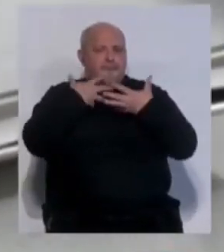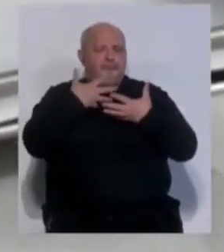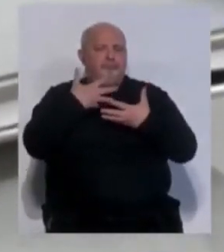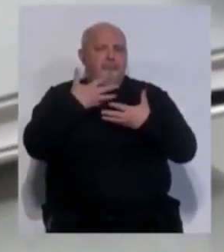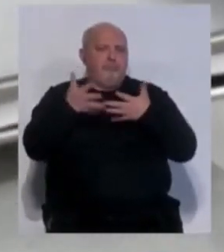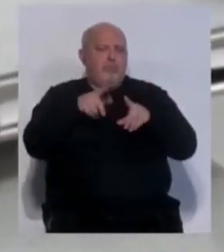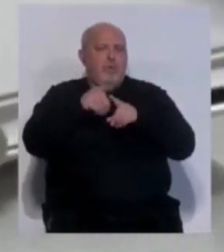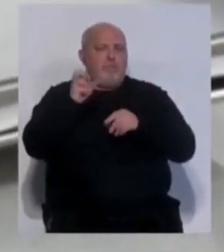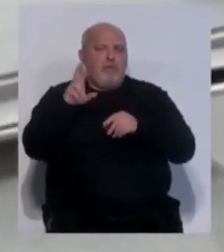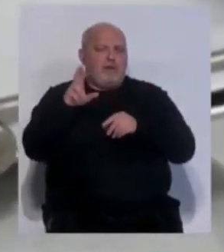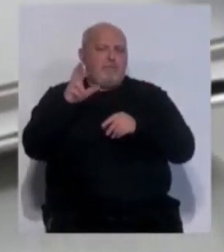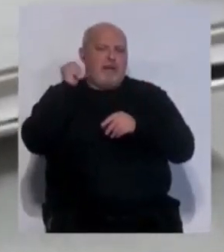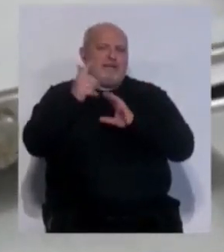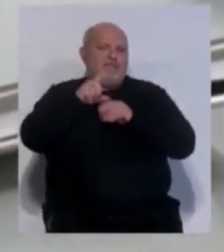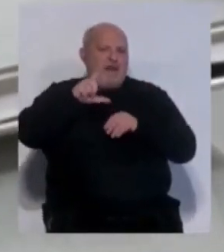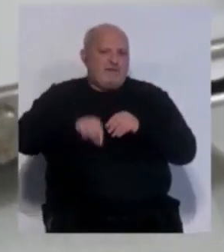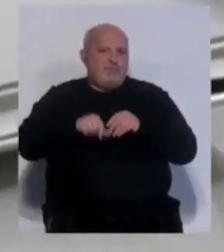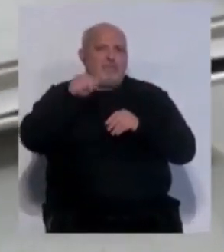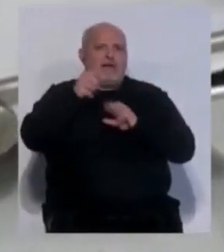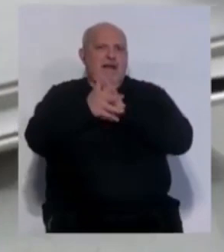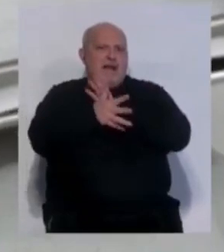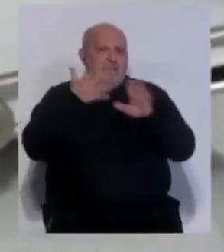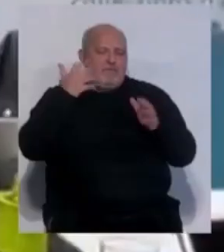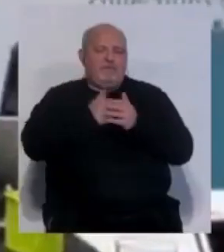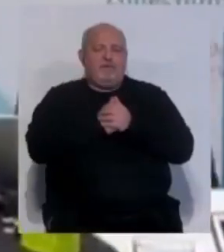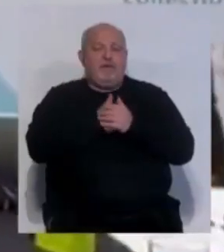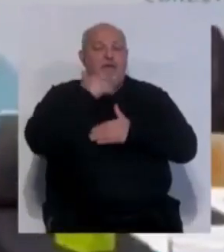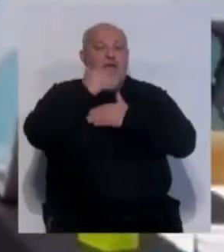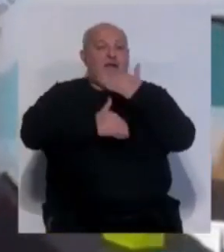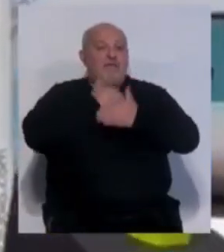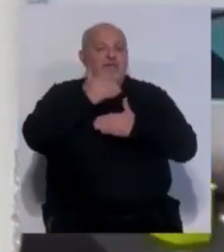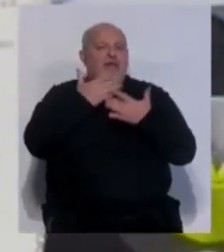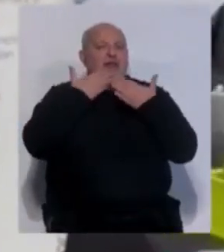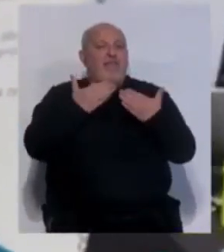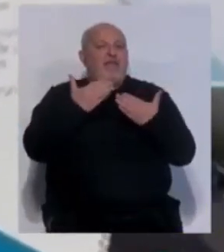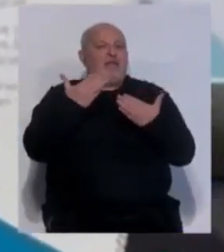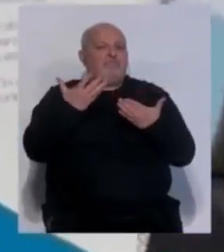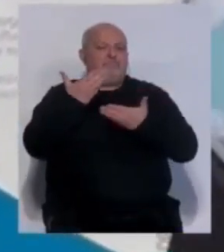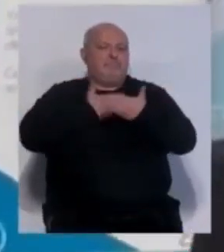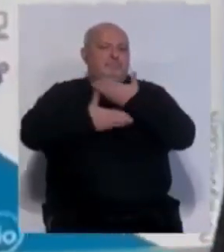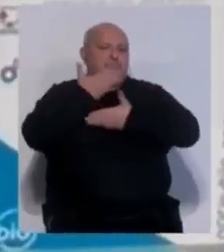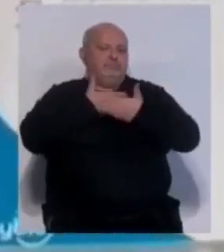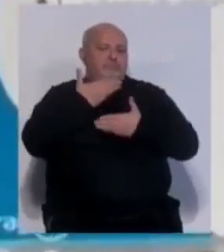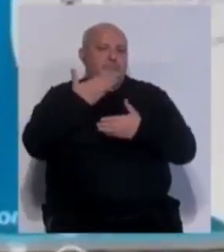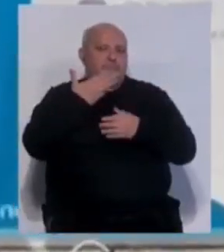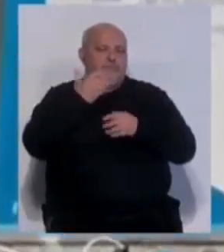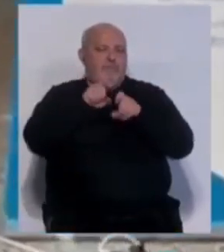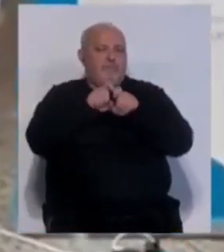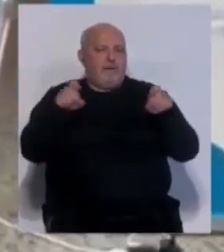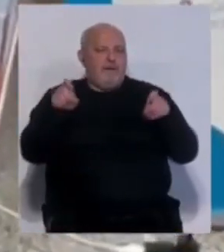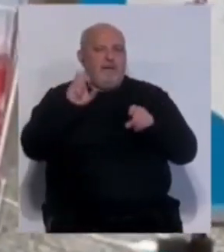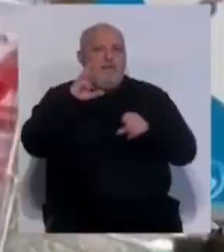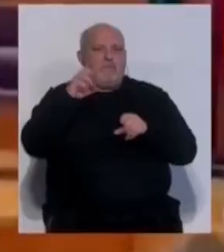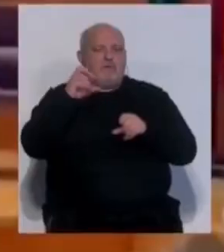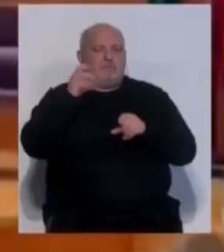proyecto igual que una PCR, pero muchísimo más barato, muchísimo más rápido. Este avance ha sido posible gracias a la colaboración con la empresa